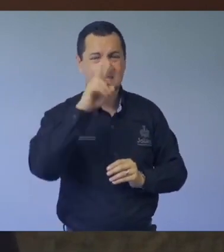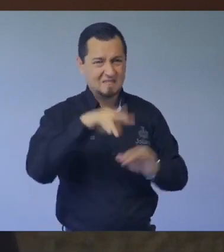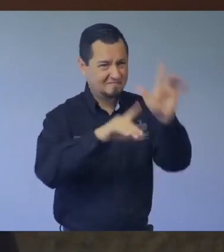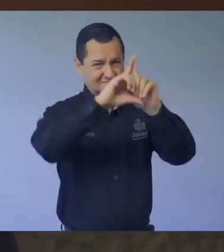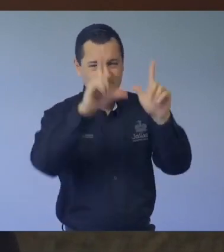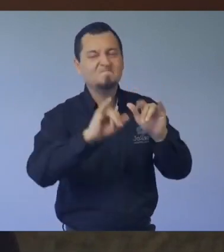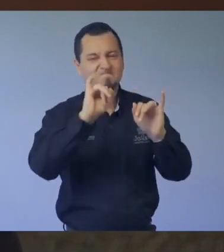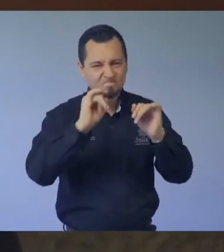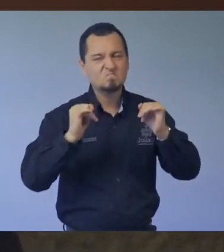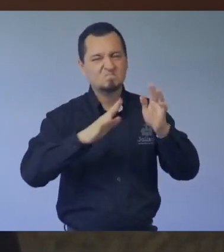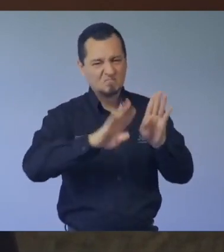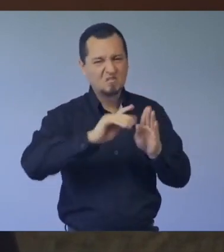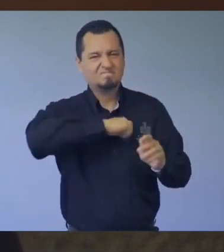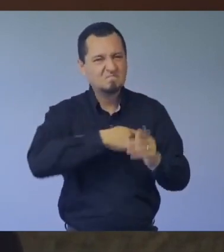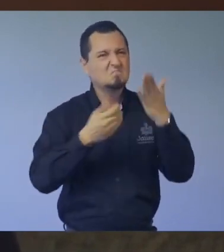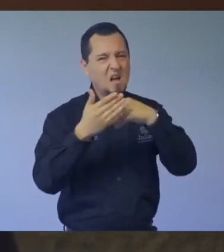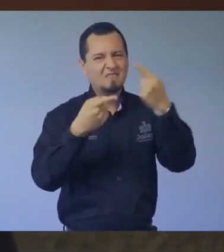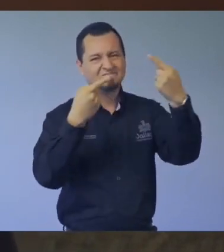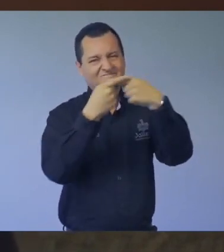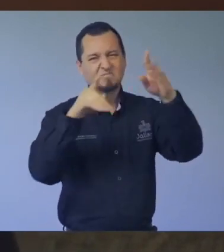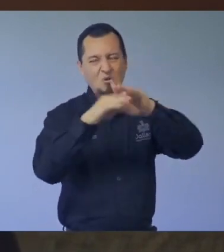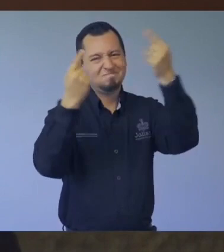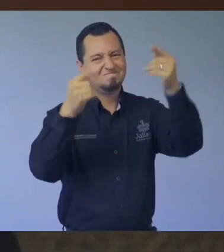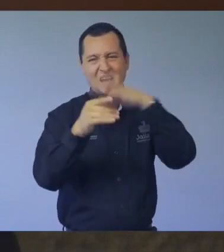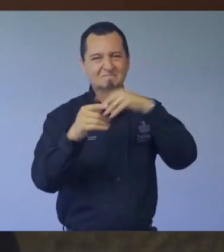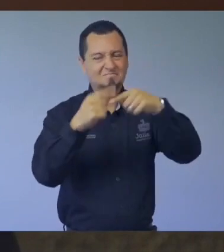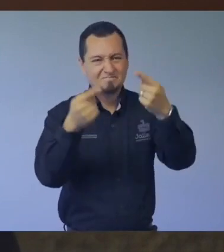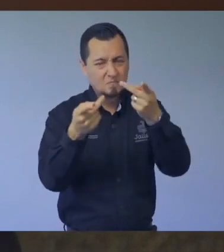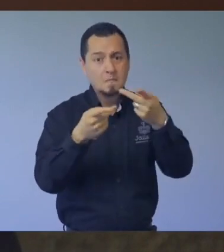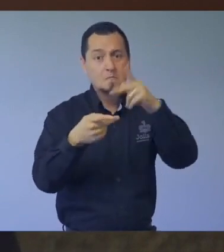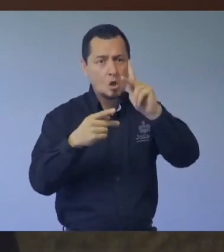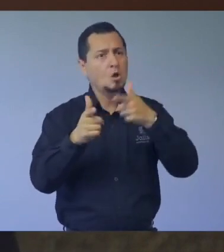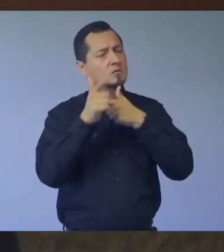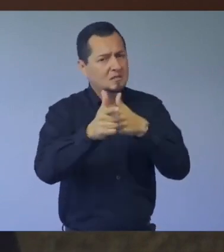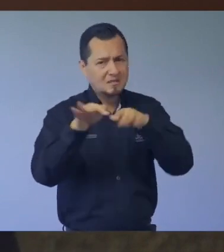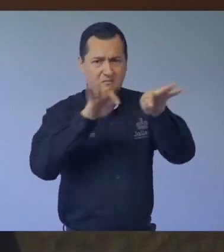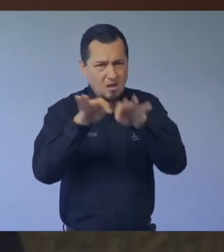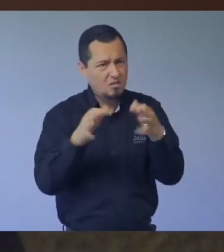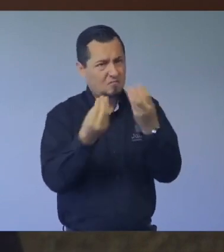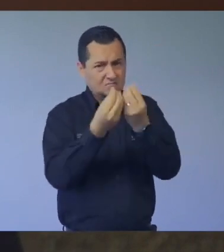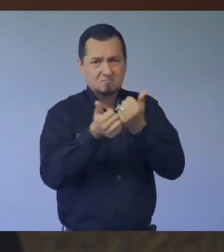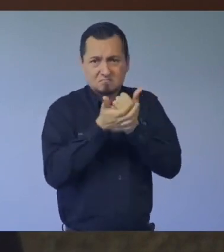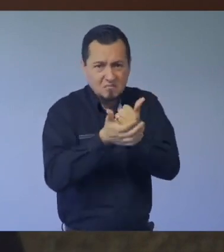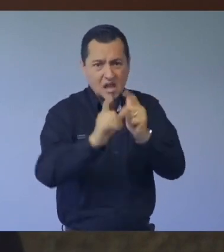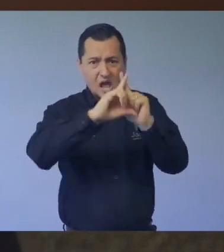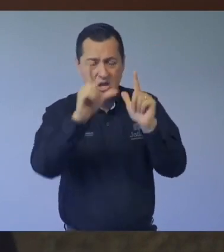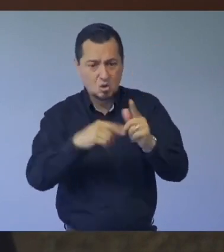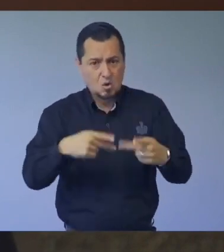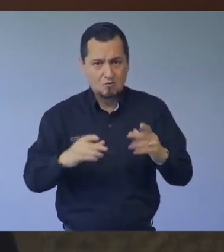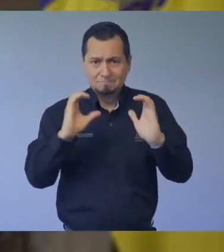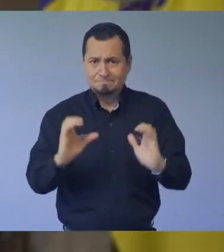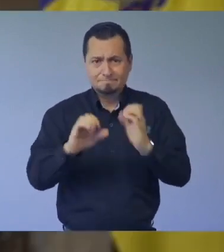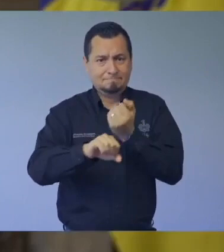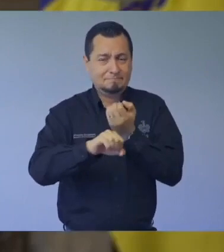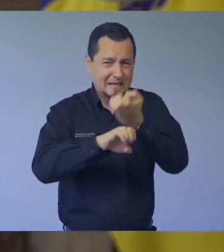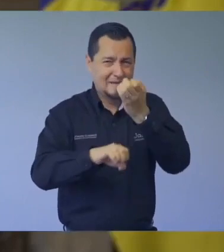diferencias en la forma como han manejado esta crisis, pero Jalisco será siempre solidario con el país y responderemos a su llamado una vez más haciendo lo que nos